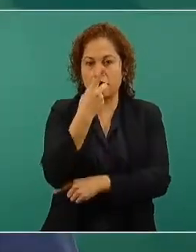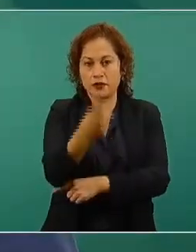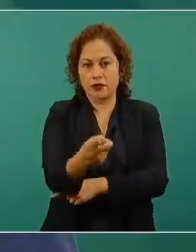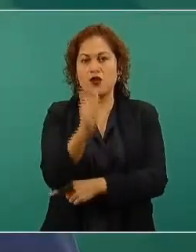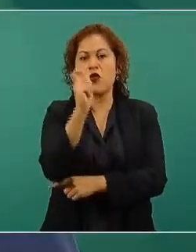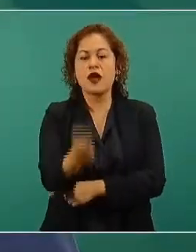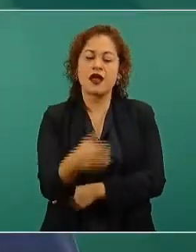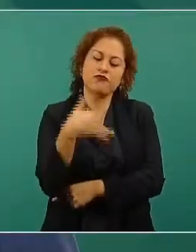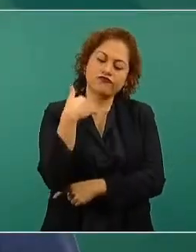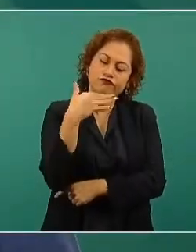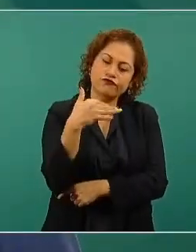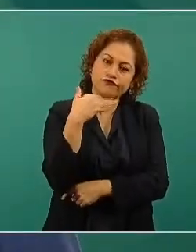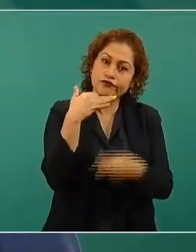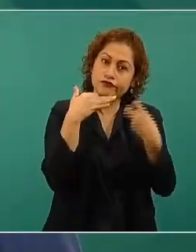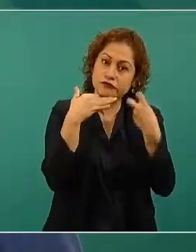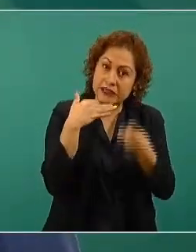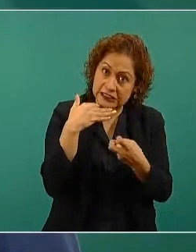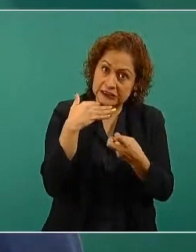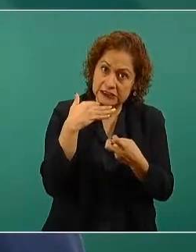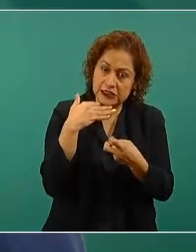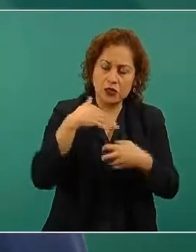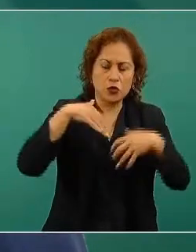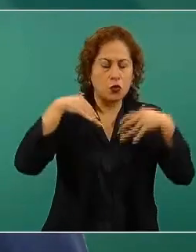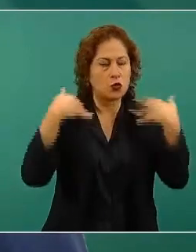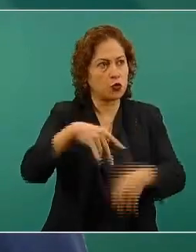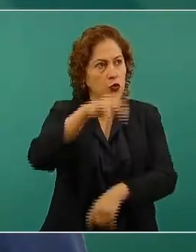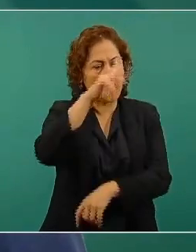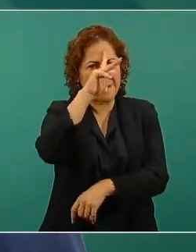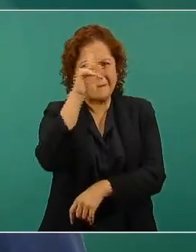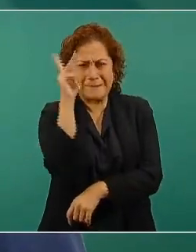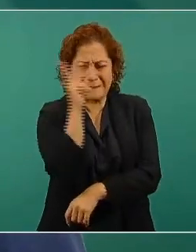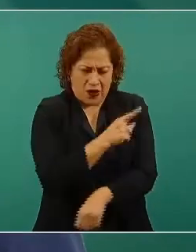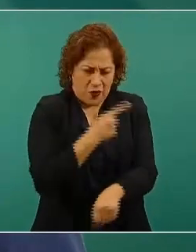funesta, peor que la pandemia.